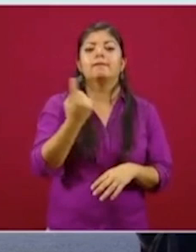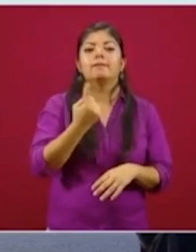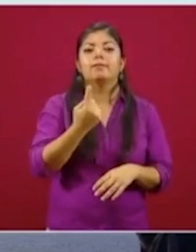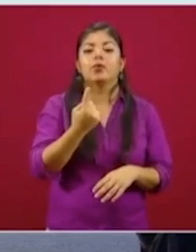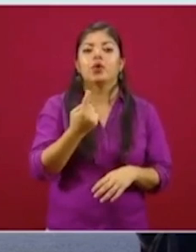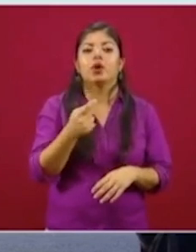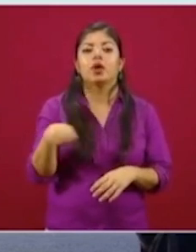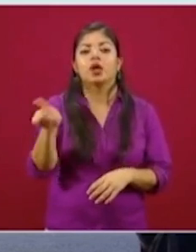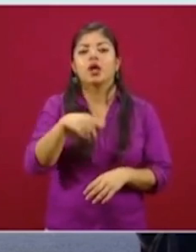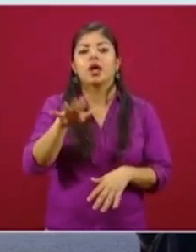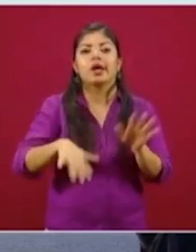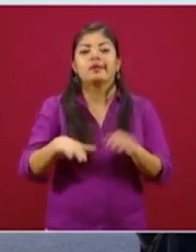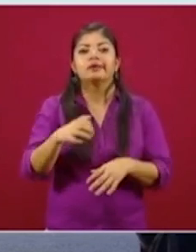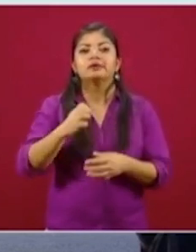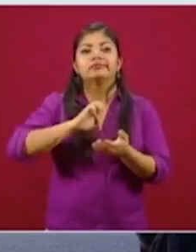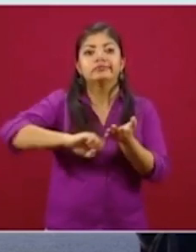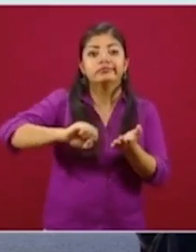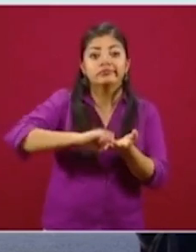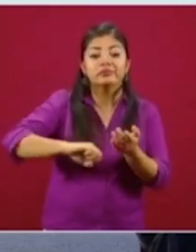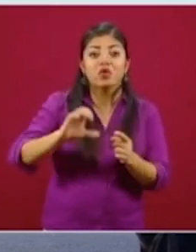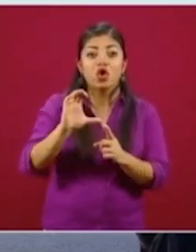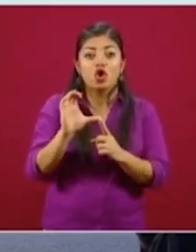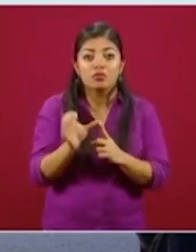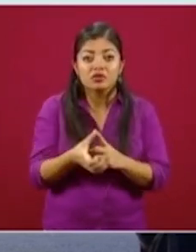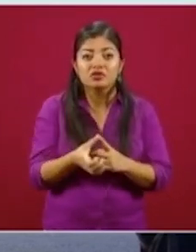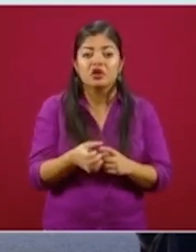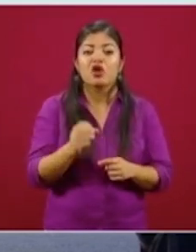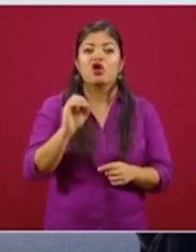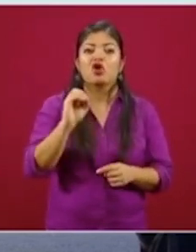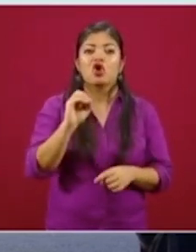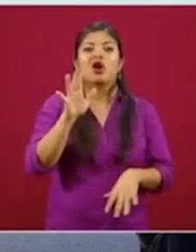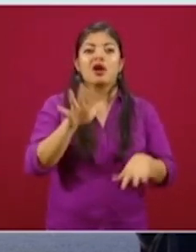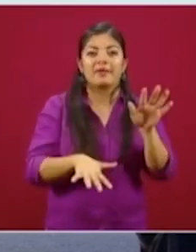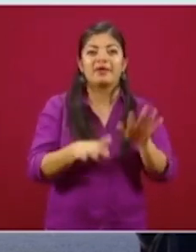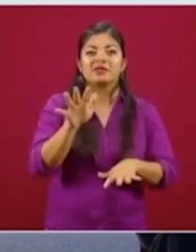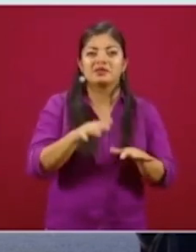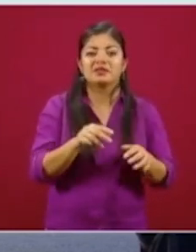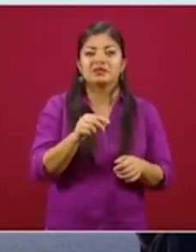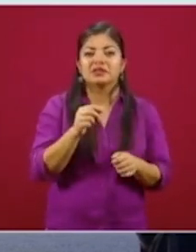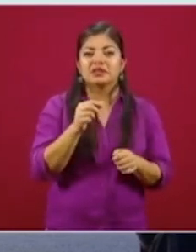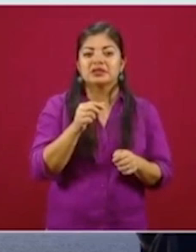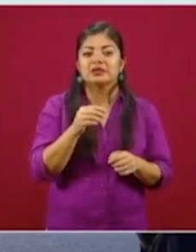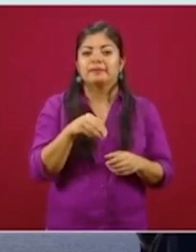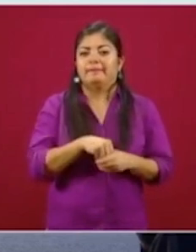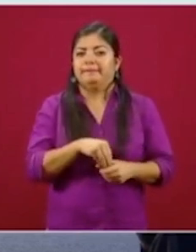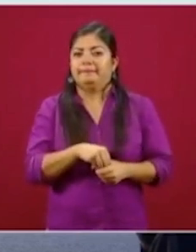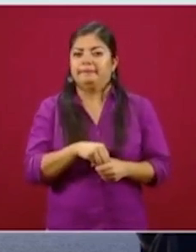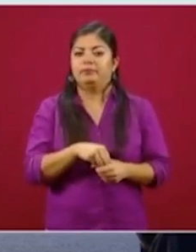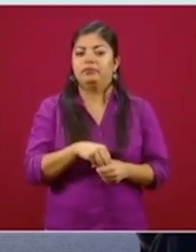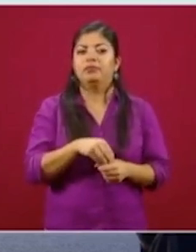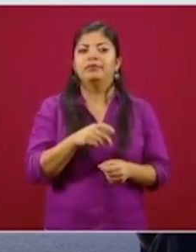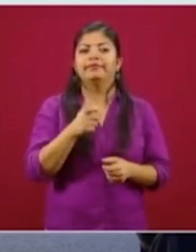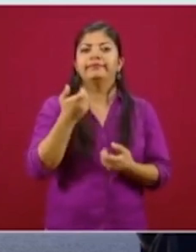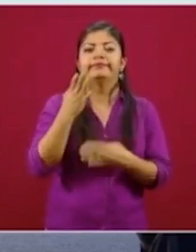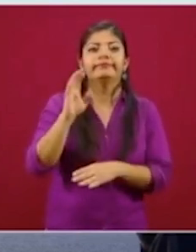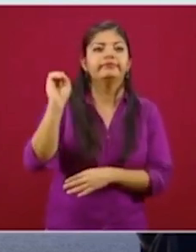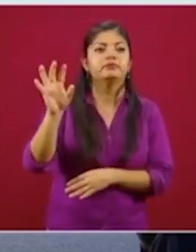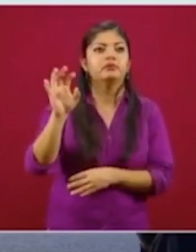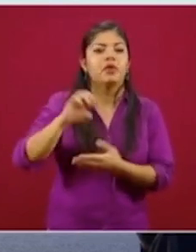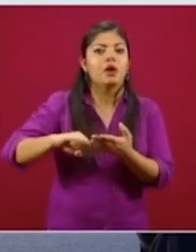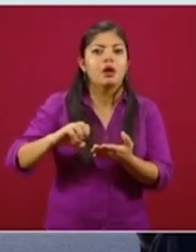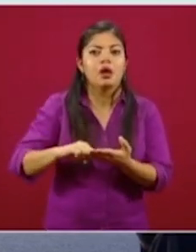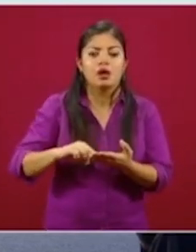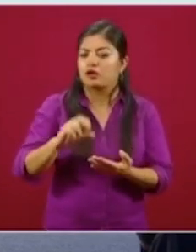reste, que les cobre comisiones o que tenga algunas condiciones, la letra chiquita. No va a ser así, porque queremos que el crédito